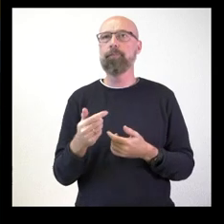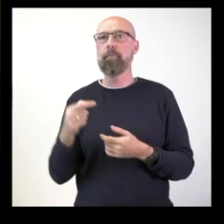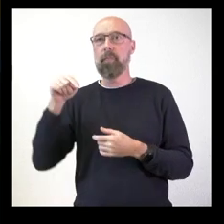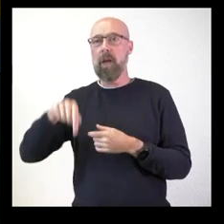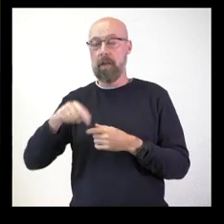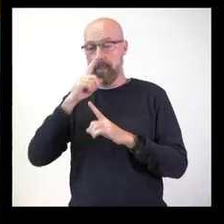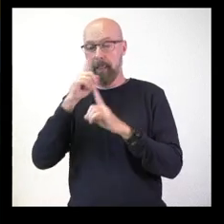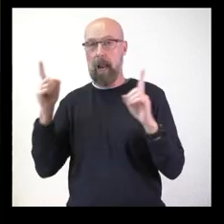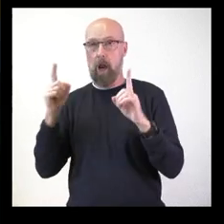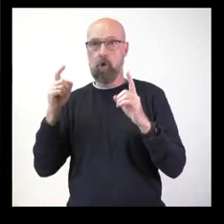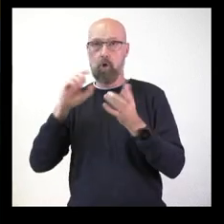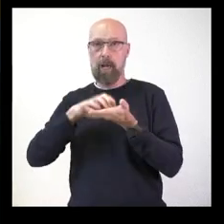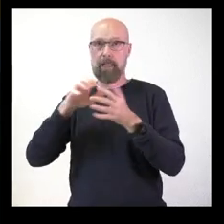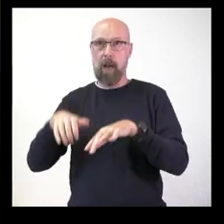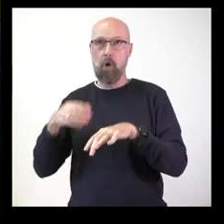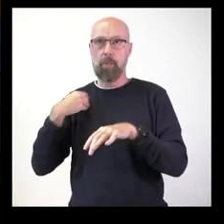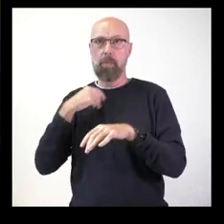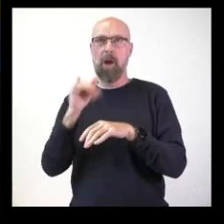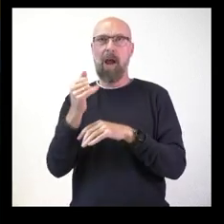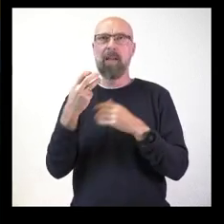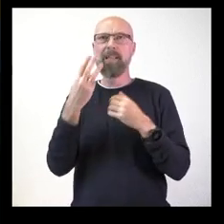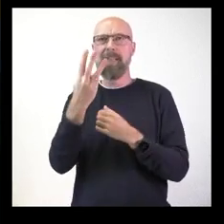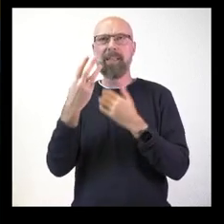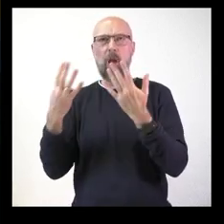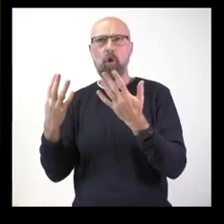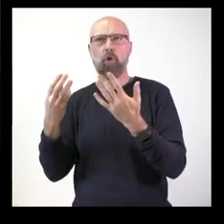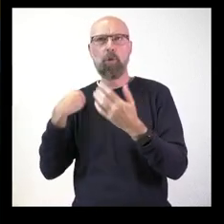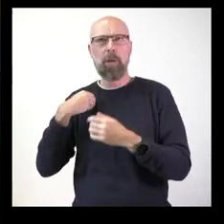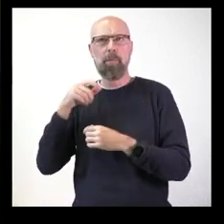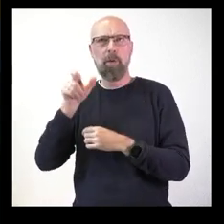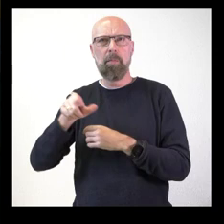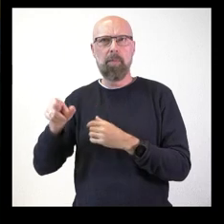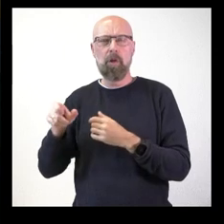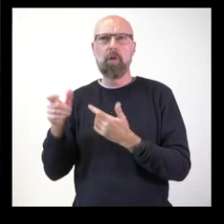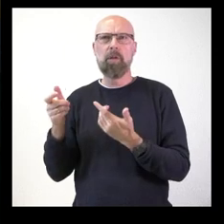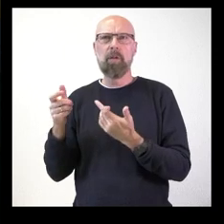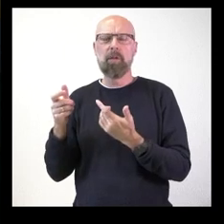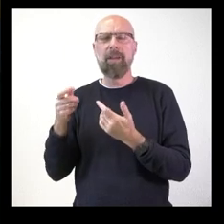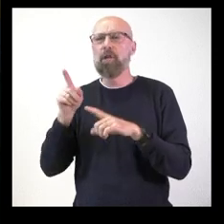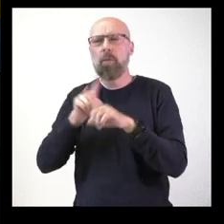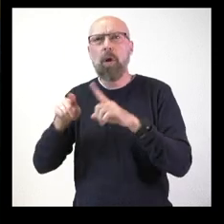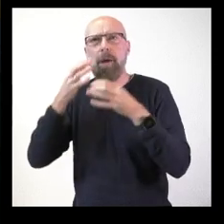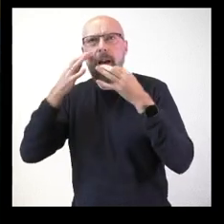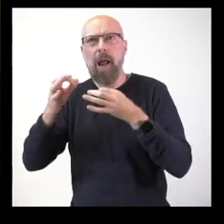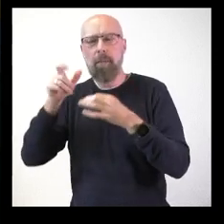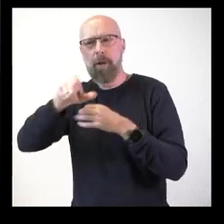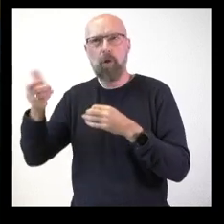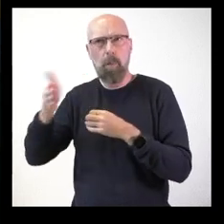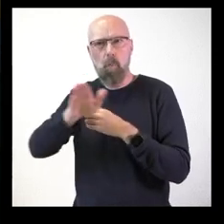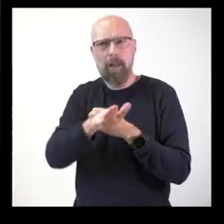Castilla y León y las 38 en toda España no son problemas reales de la gente, no son gente. Las muertas no son gente.